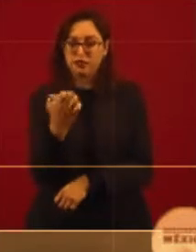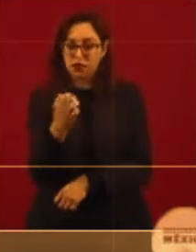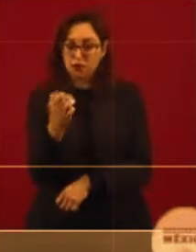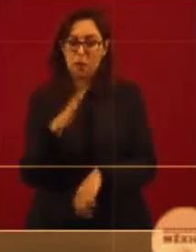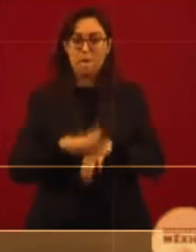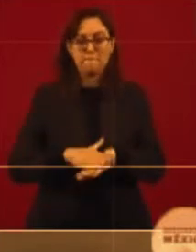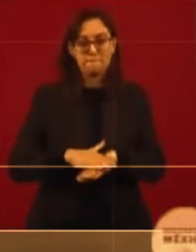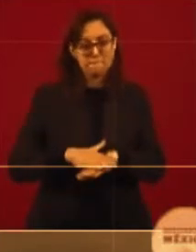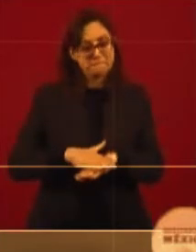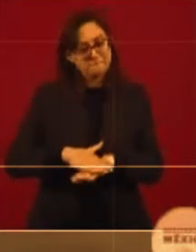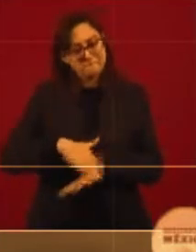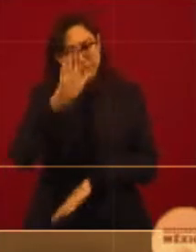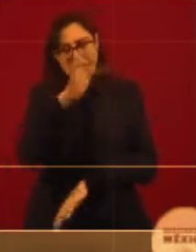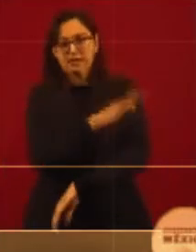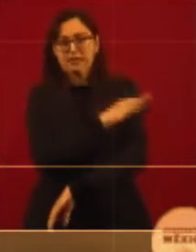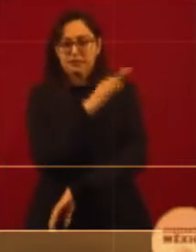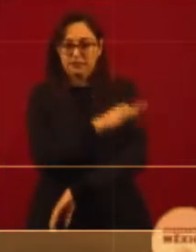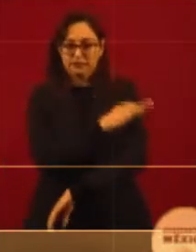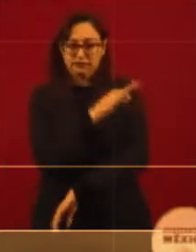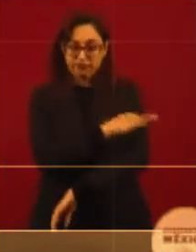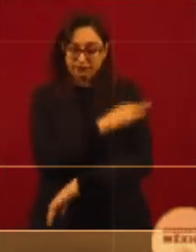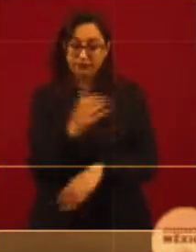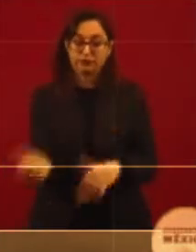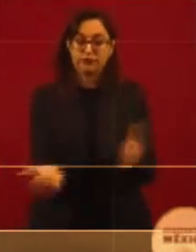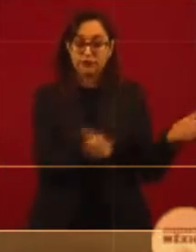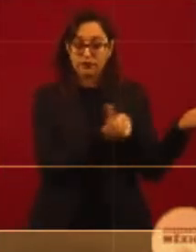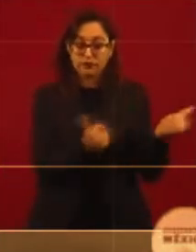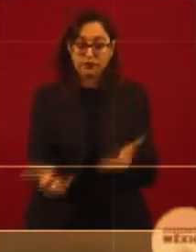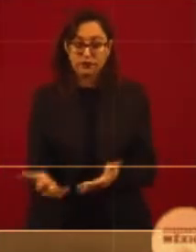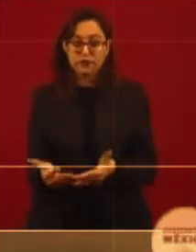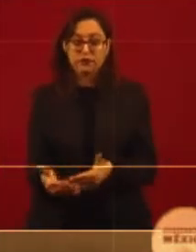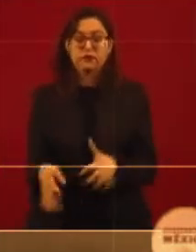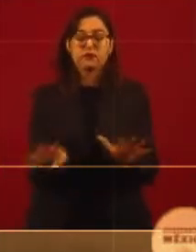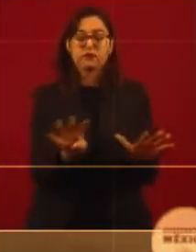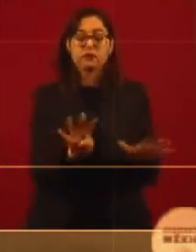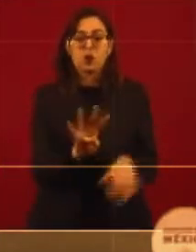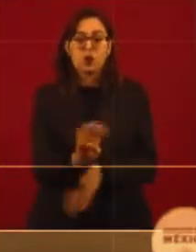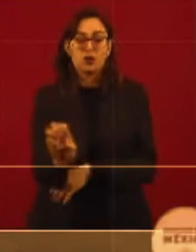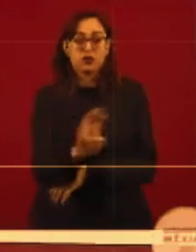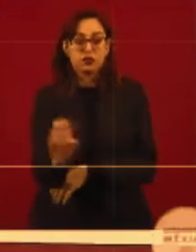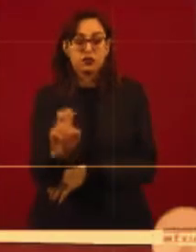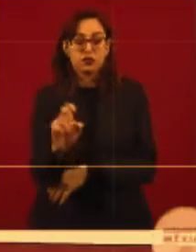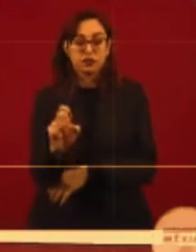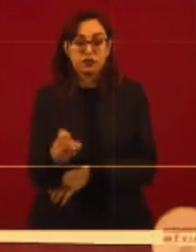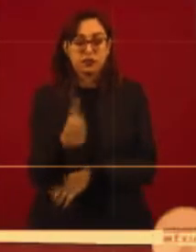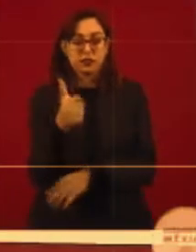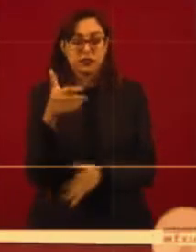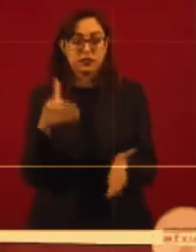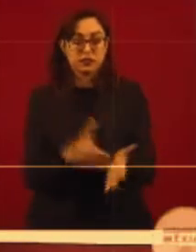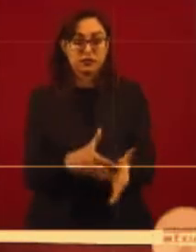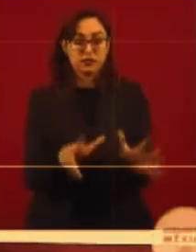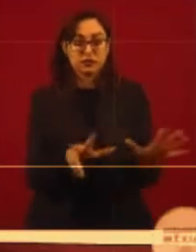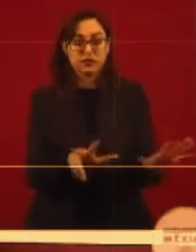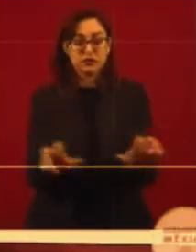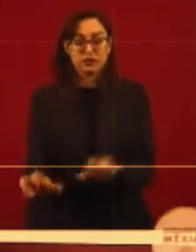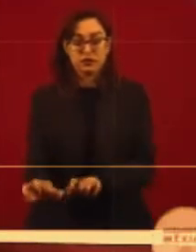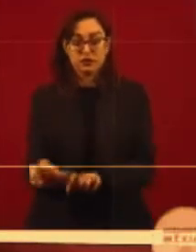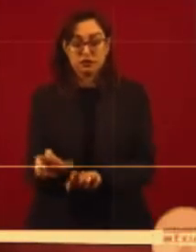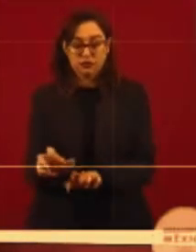El día 11 de enero, 436.800 dosis.